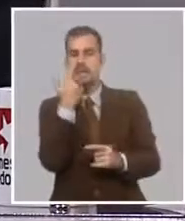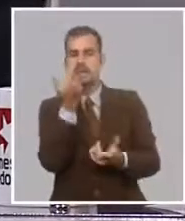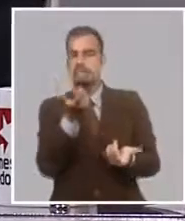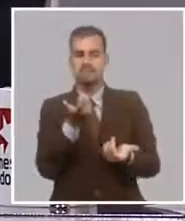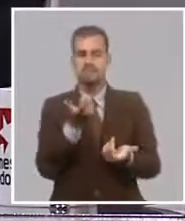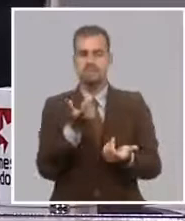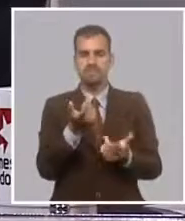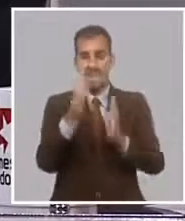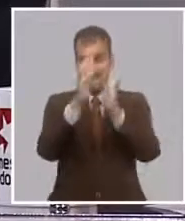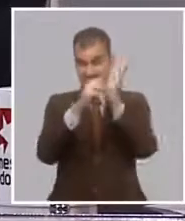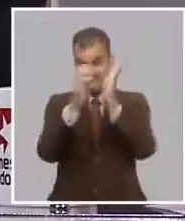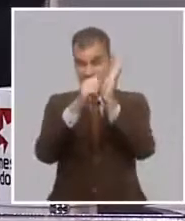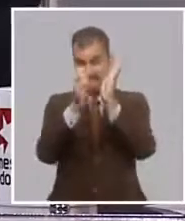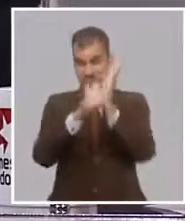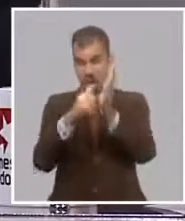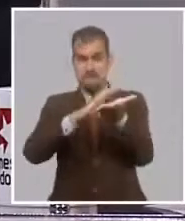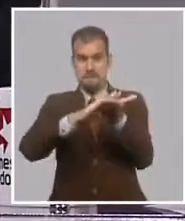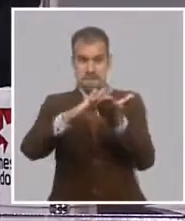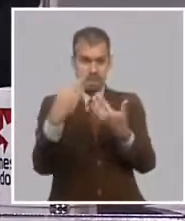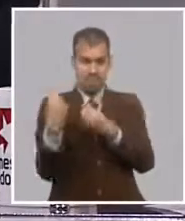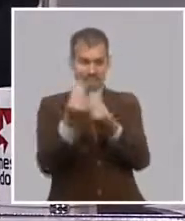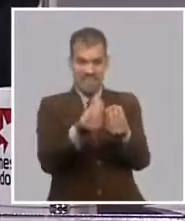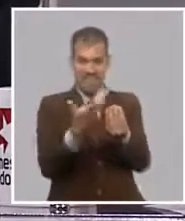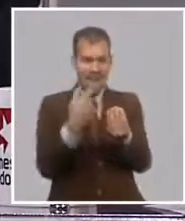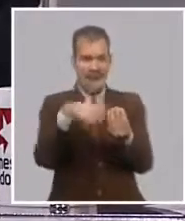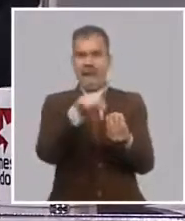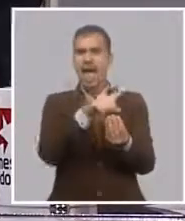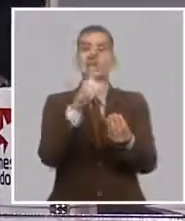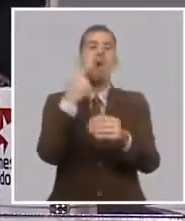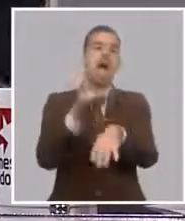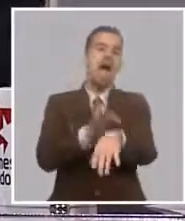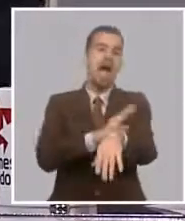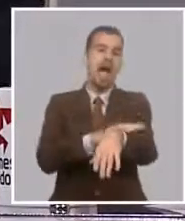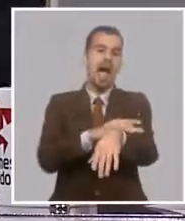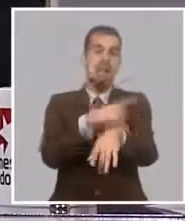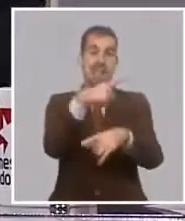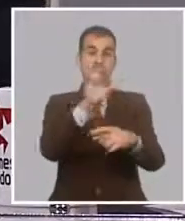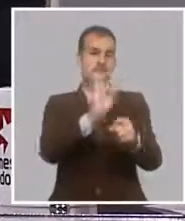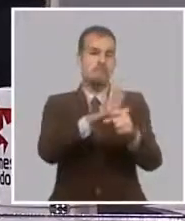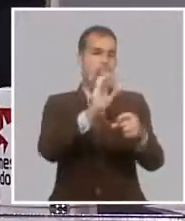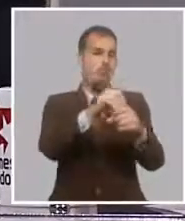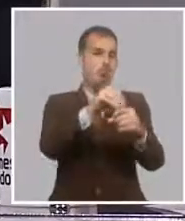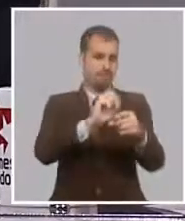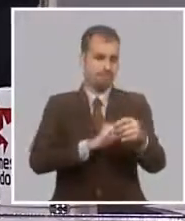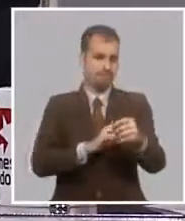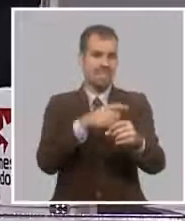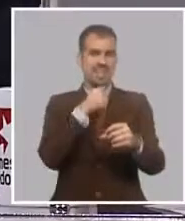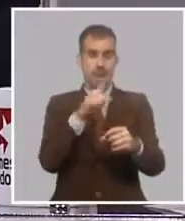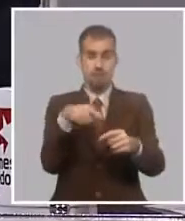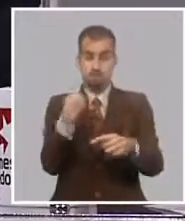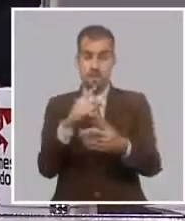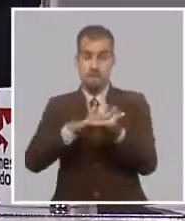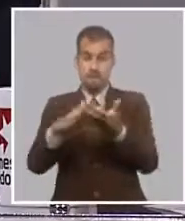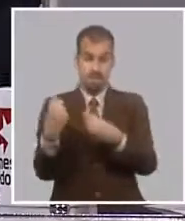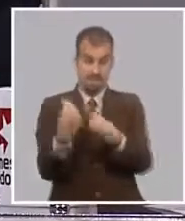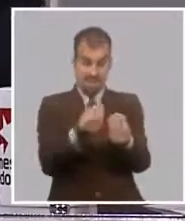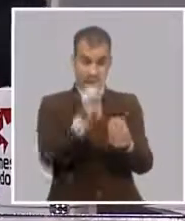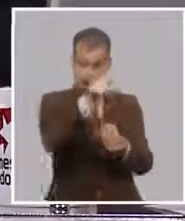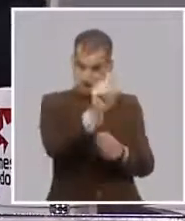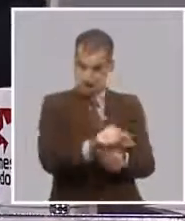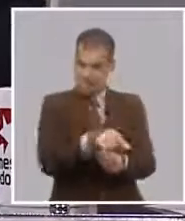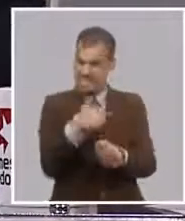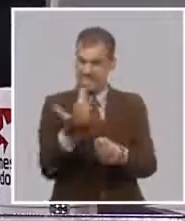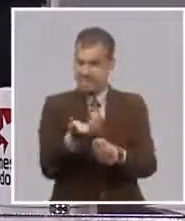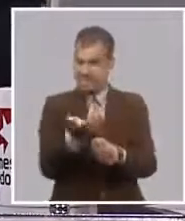que el crédito es el anticipo de un ingreso futuro que tiene que demostrar quien reciba el financiamiento a partir